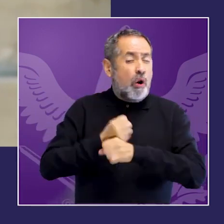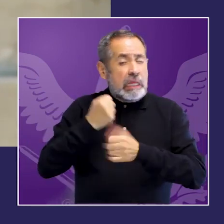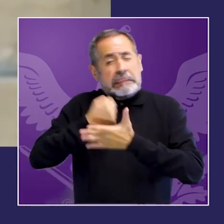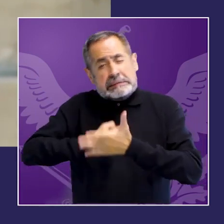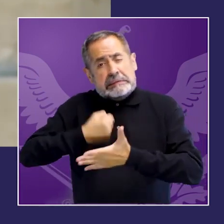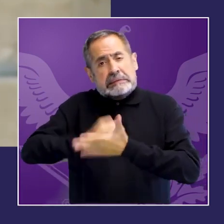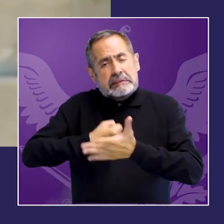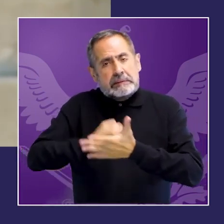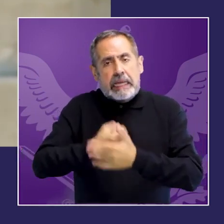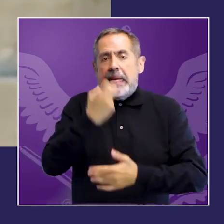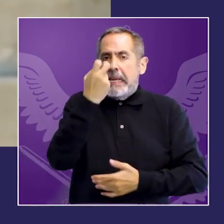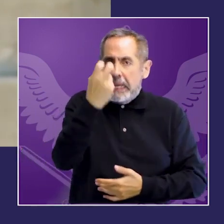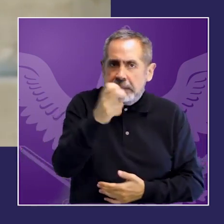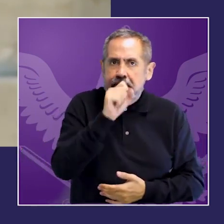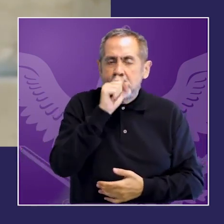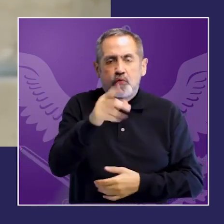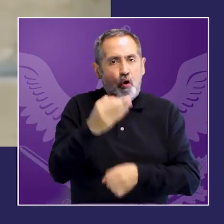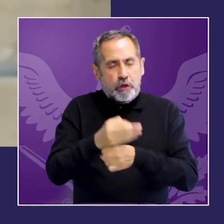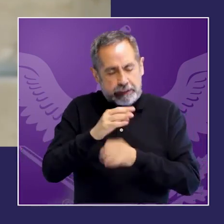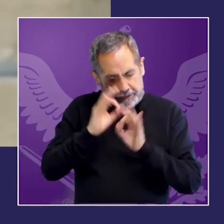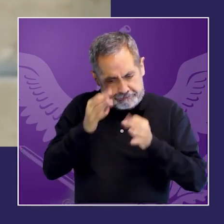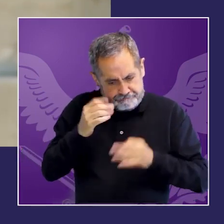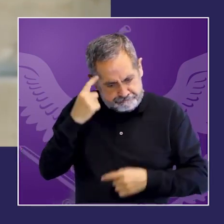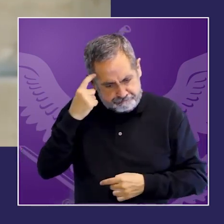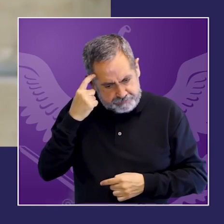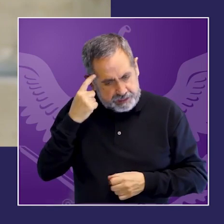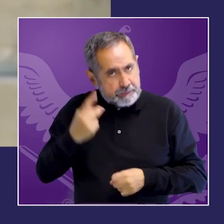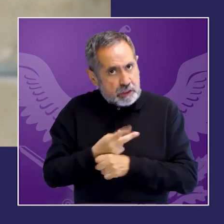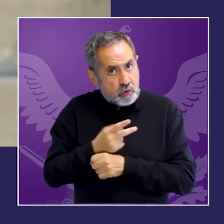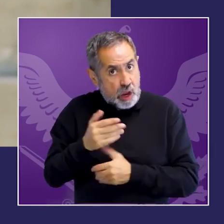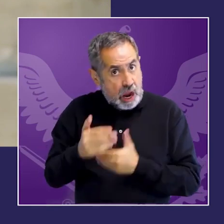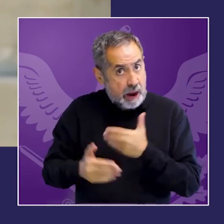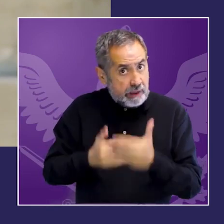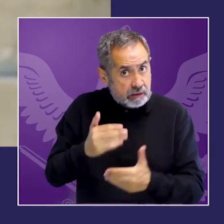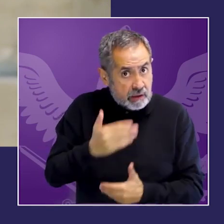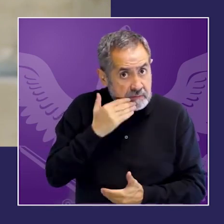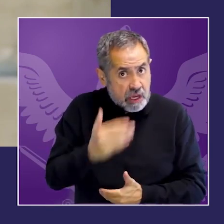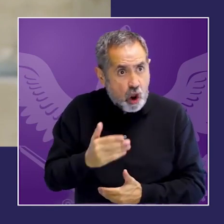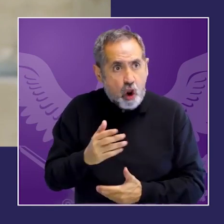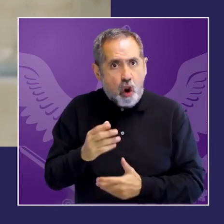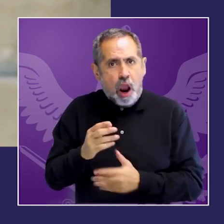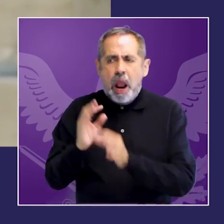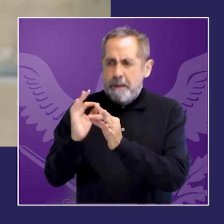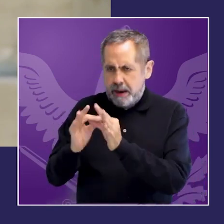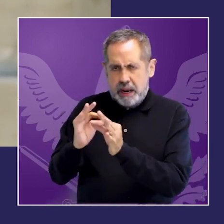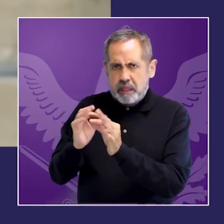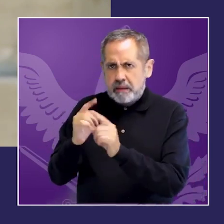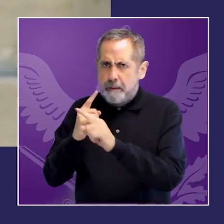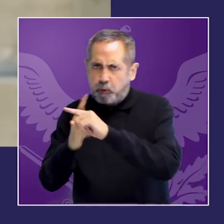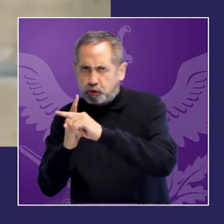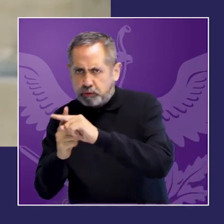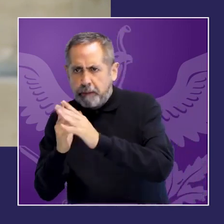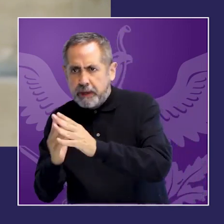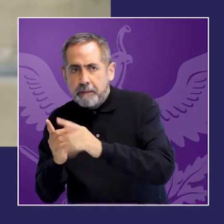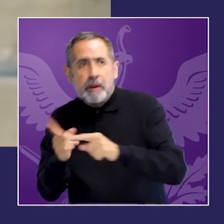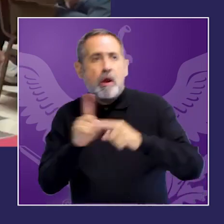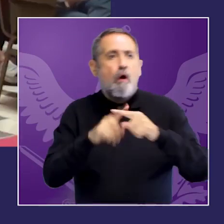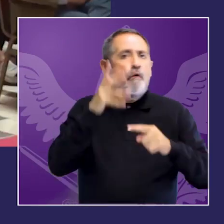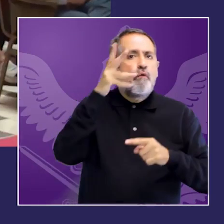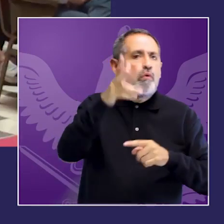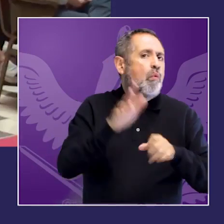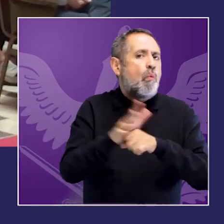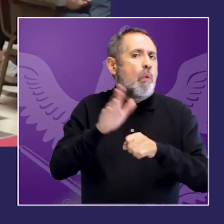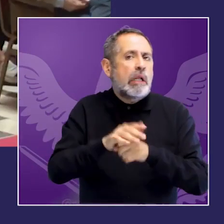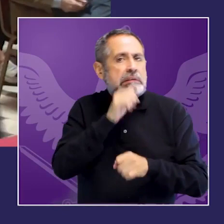logros y para pensar en el futuro porque claramente no hay democracia sin vidas libres de violencia muchas gracias